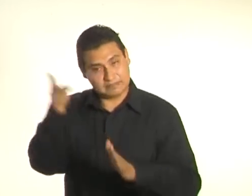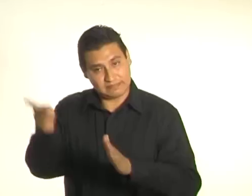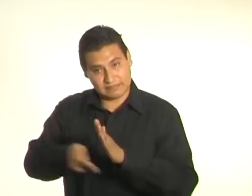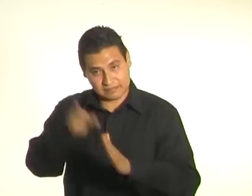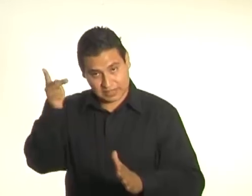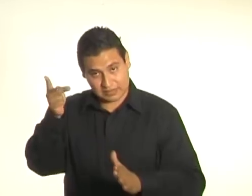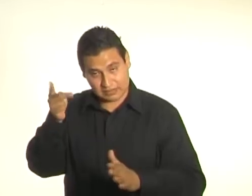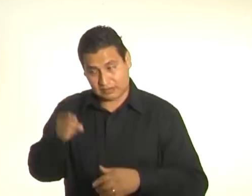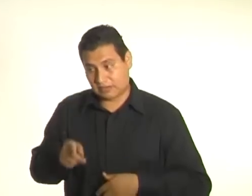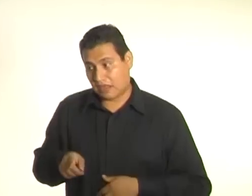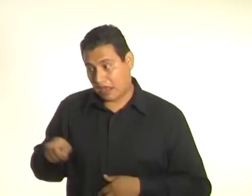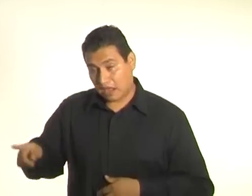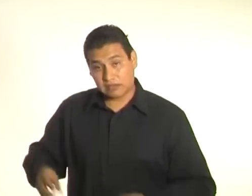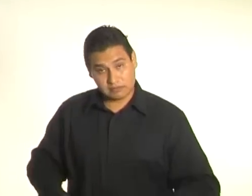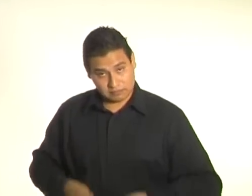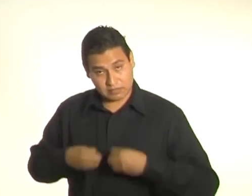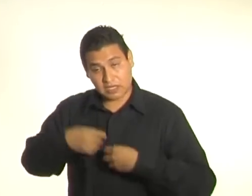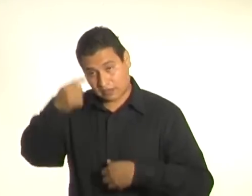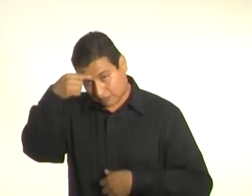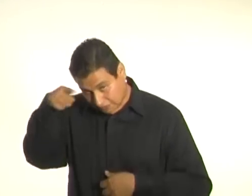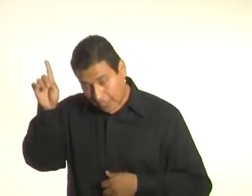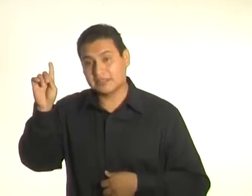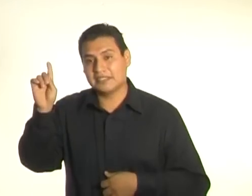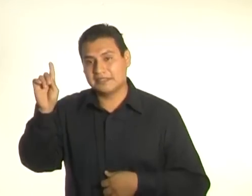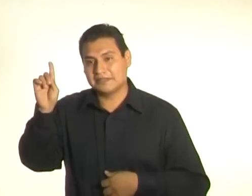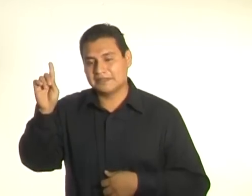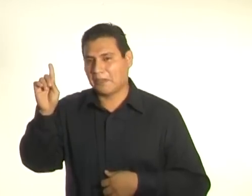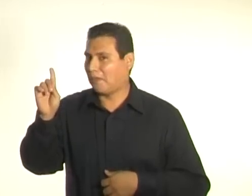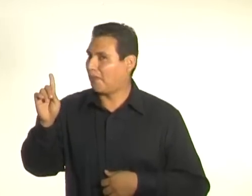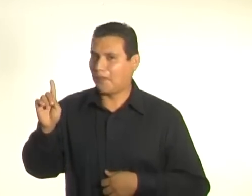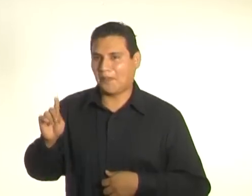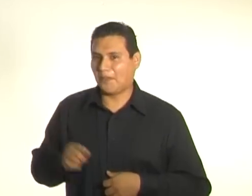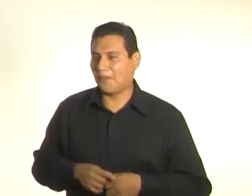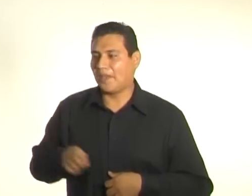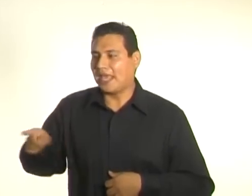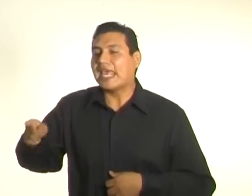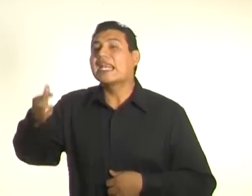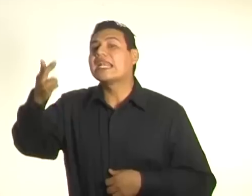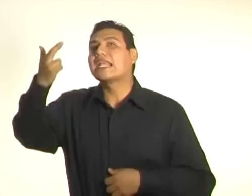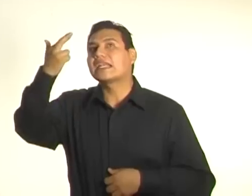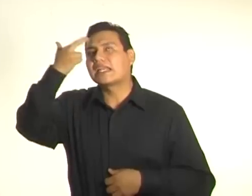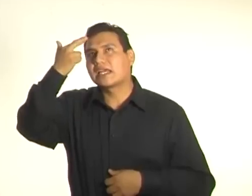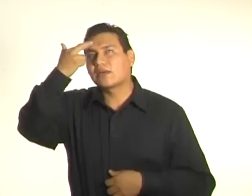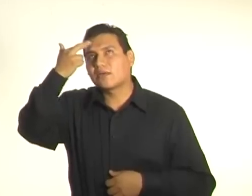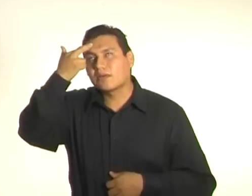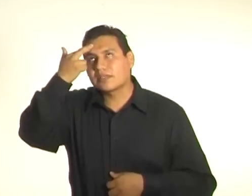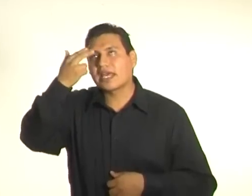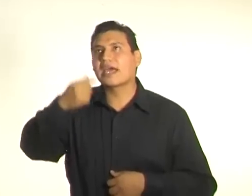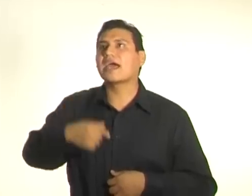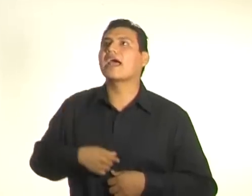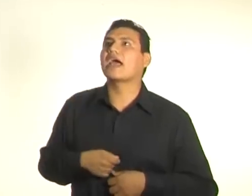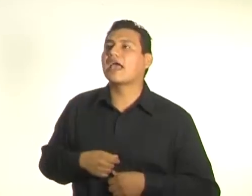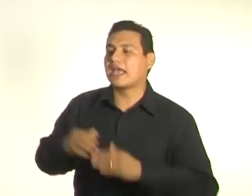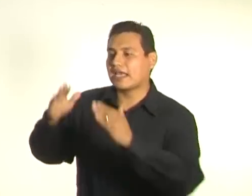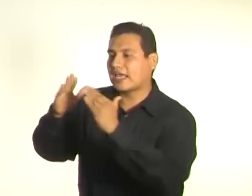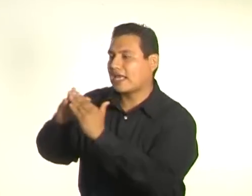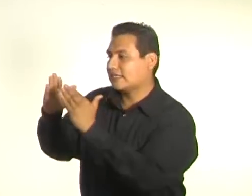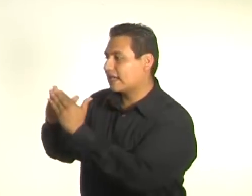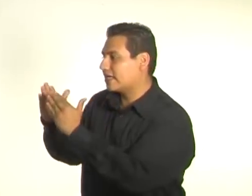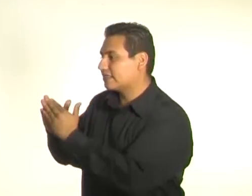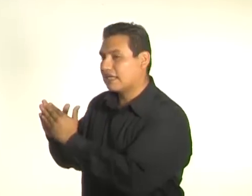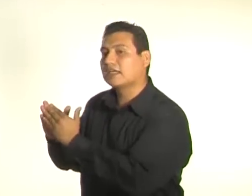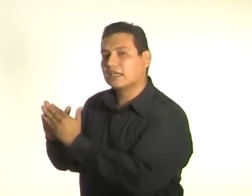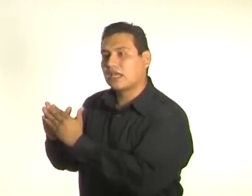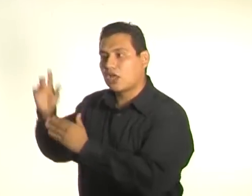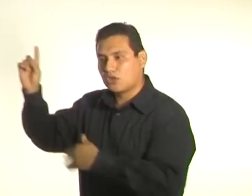Diferentes al mismo tiempo, Sixto tenía que acordarse del nombre que le habían puesto en cada casa